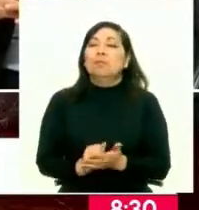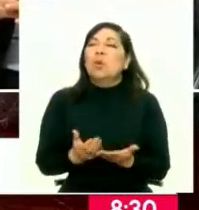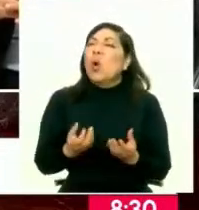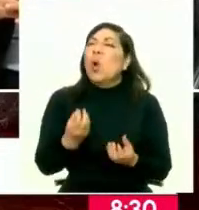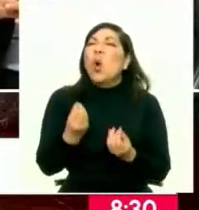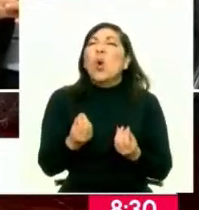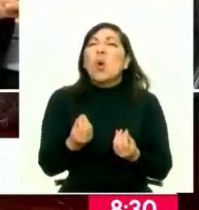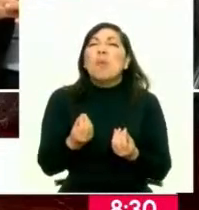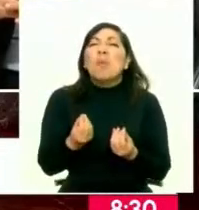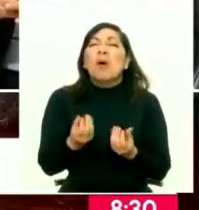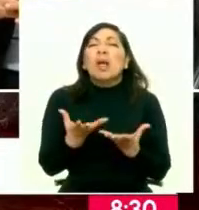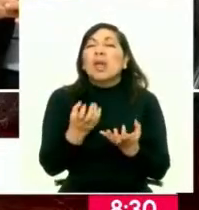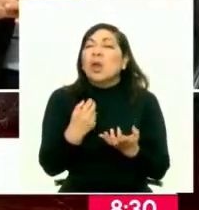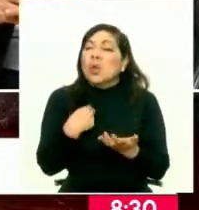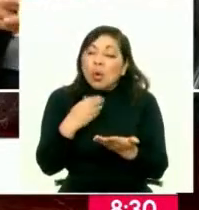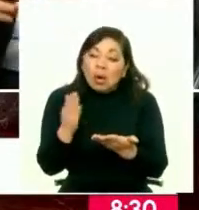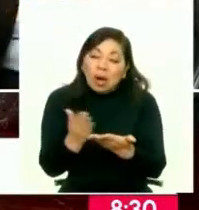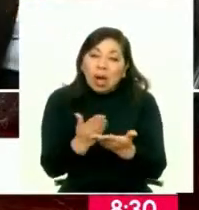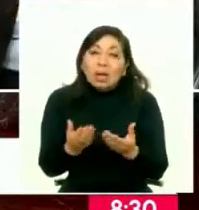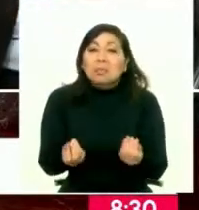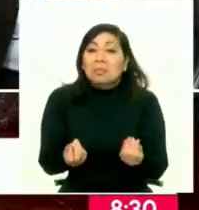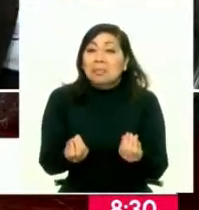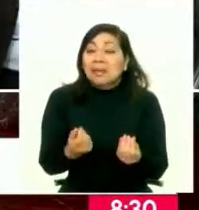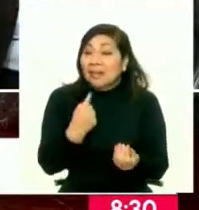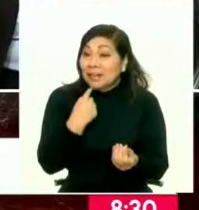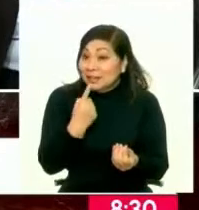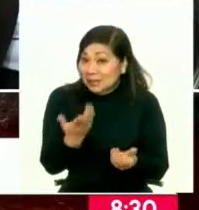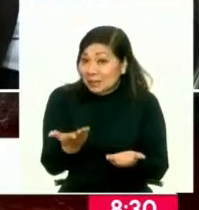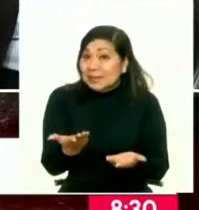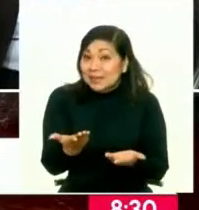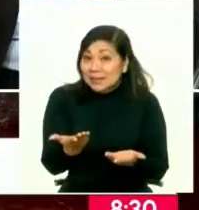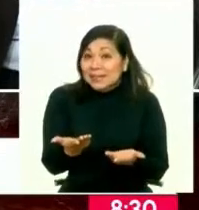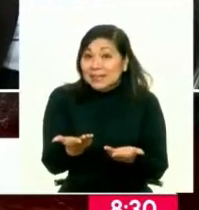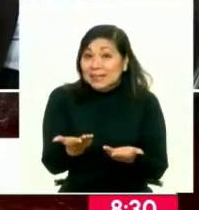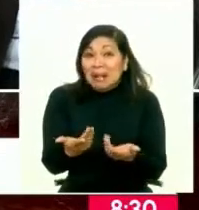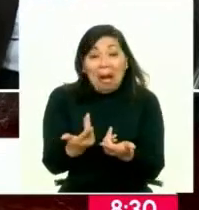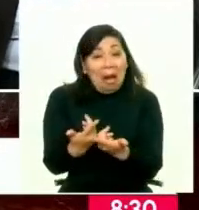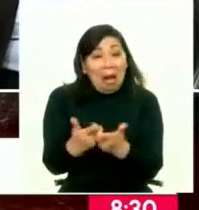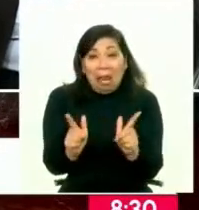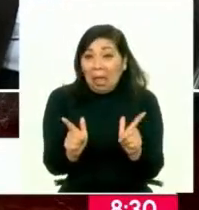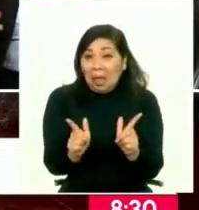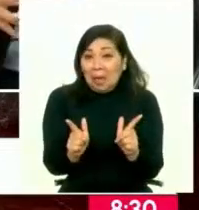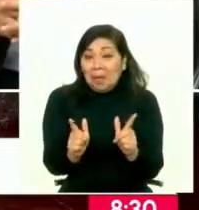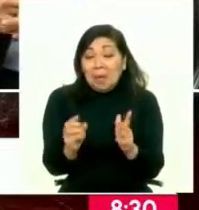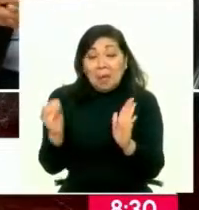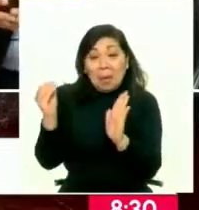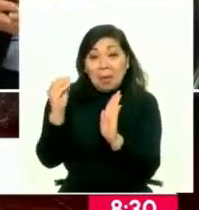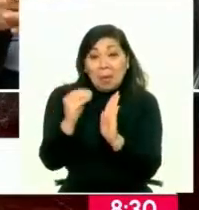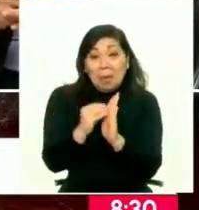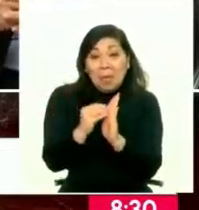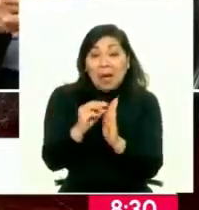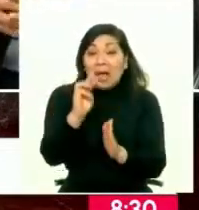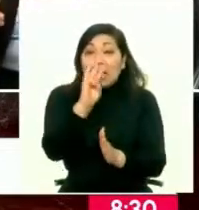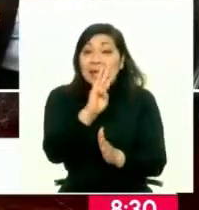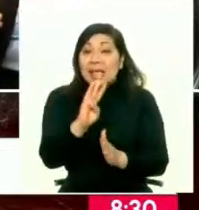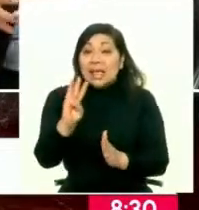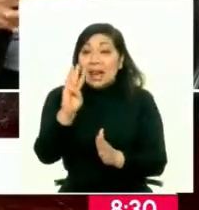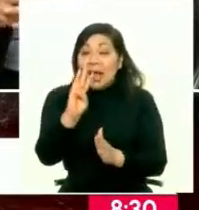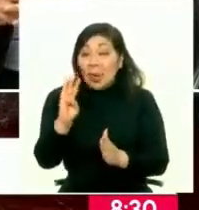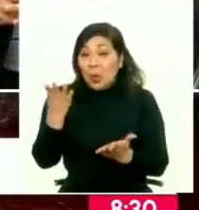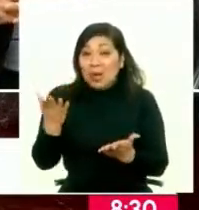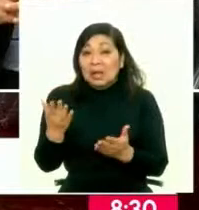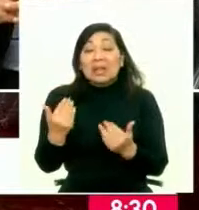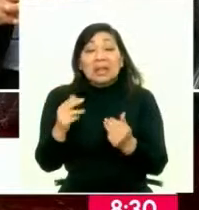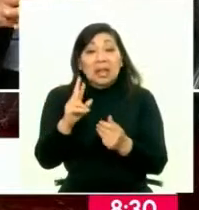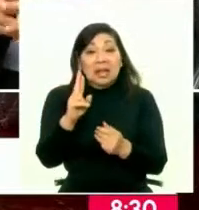¿cómo podemos acceder a ello? Bueno, como bien tú lo has mencionado, va a ser de libre acceso. Lo vamos a colocar en nuestra página web. Además, el